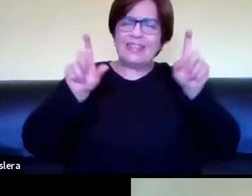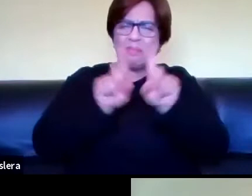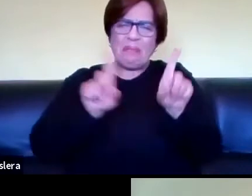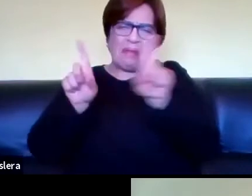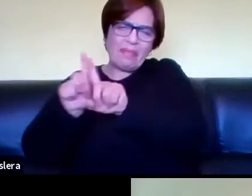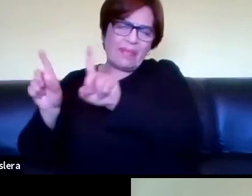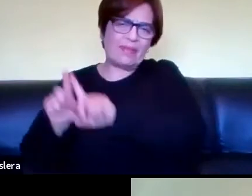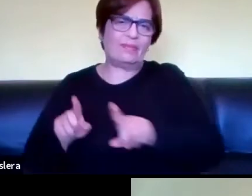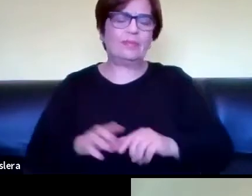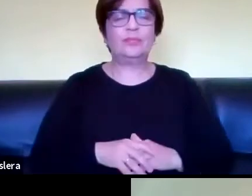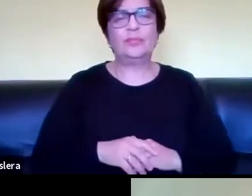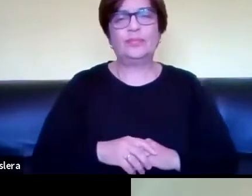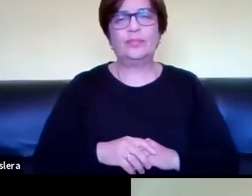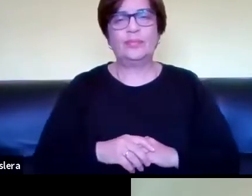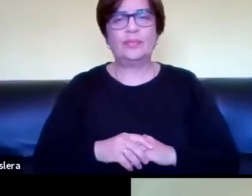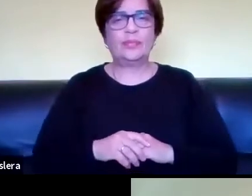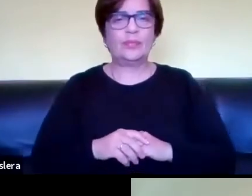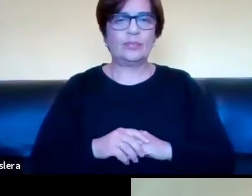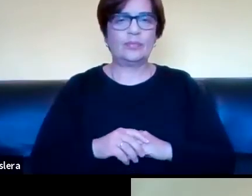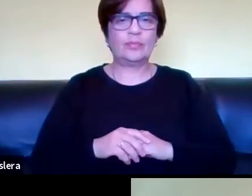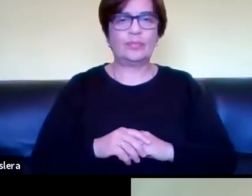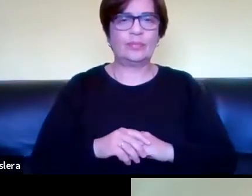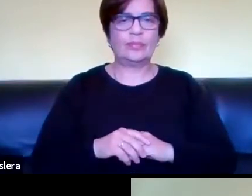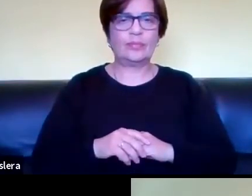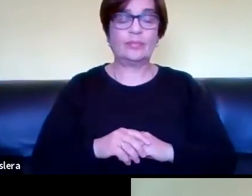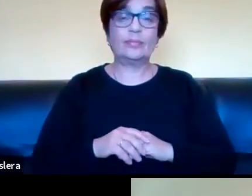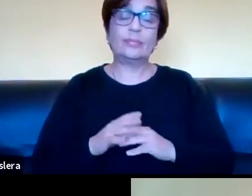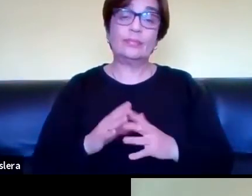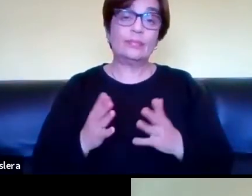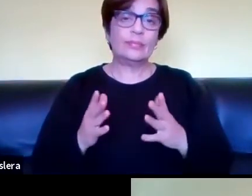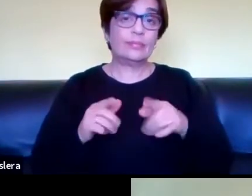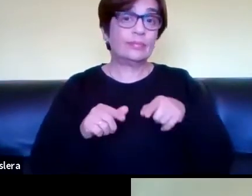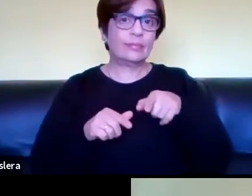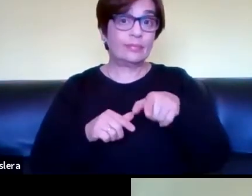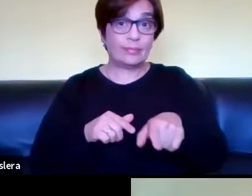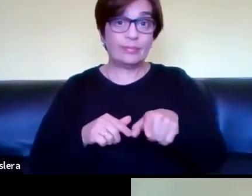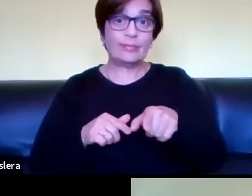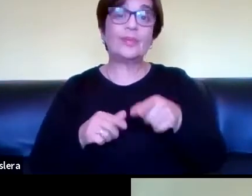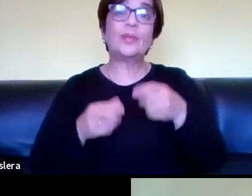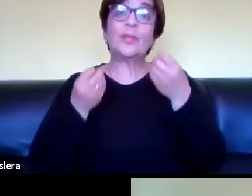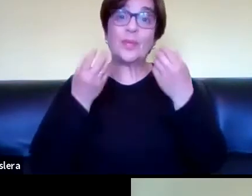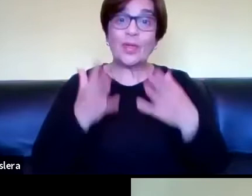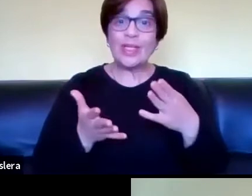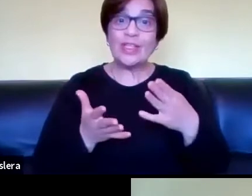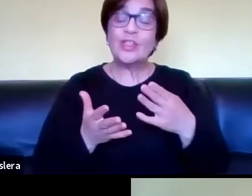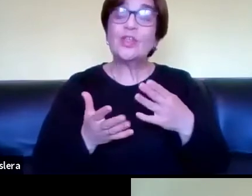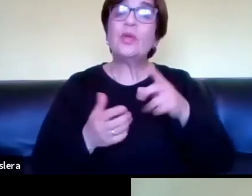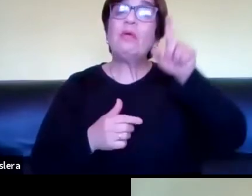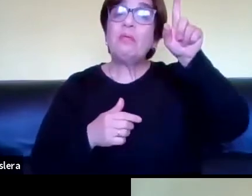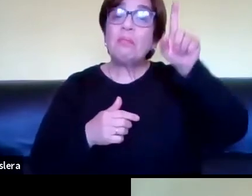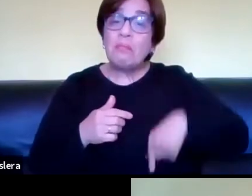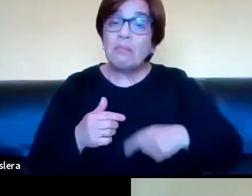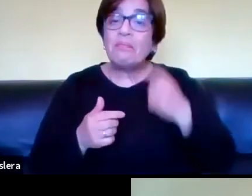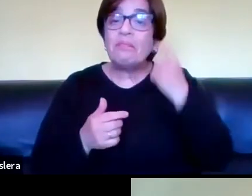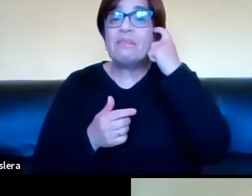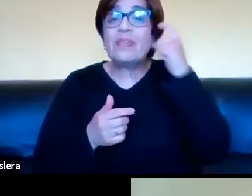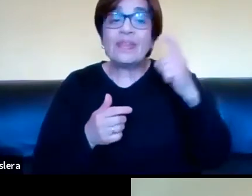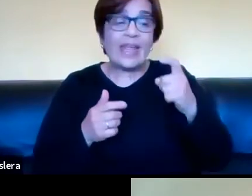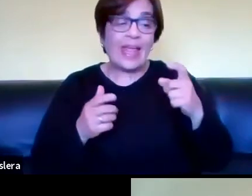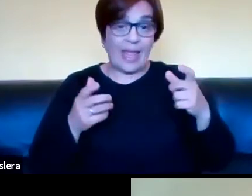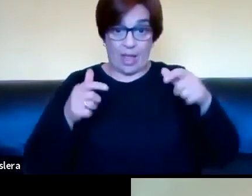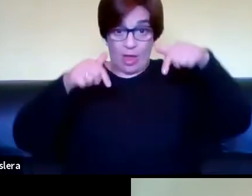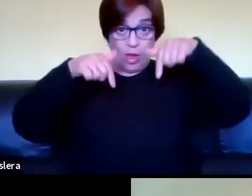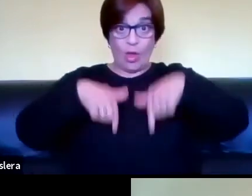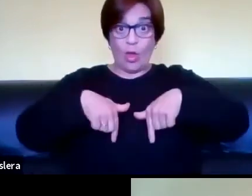y bueno, allí entonces surgió la posibilidad de este encuentro,